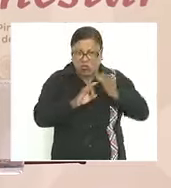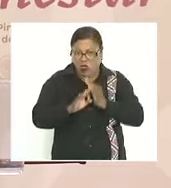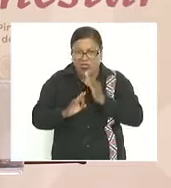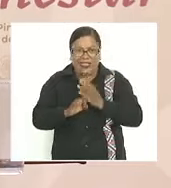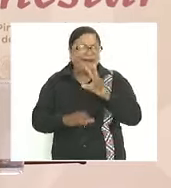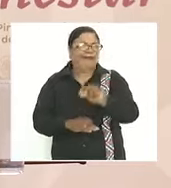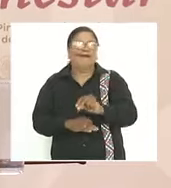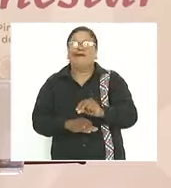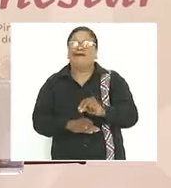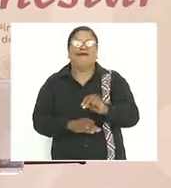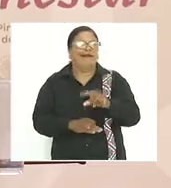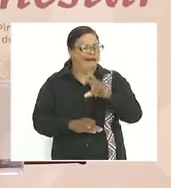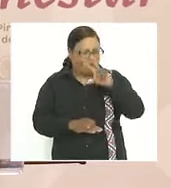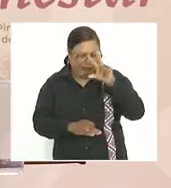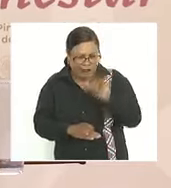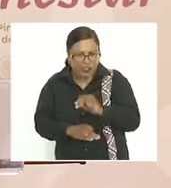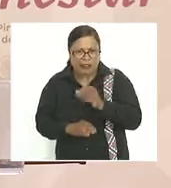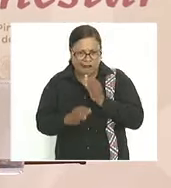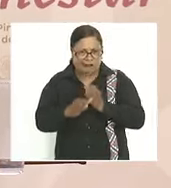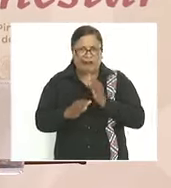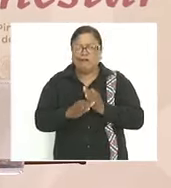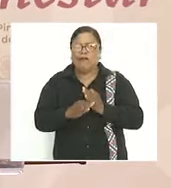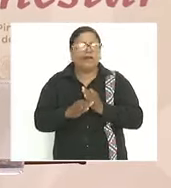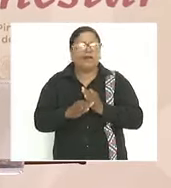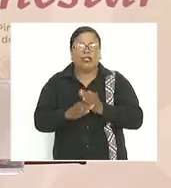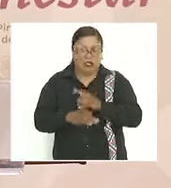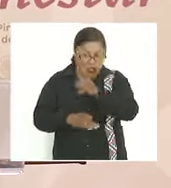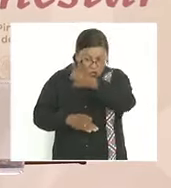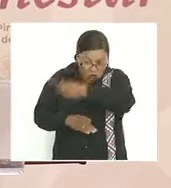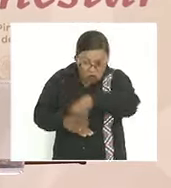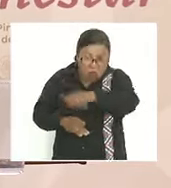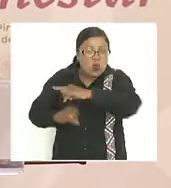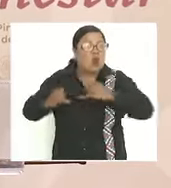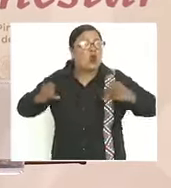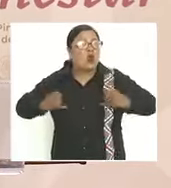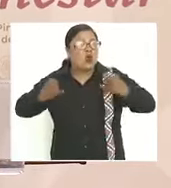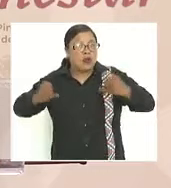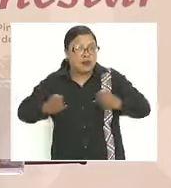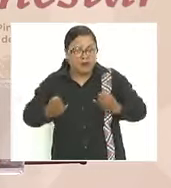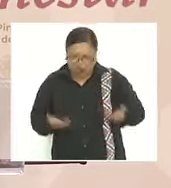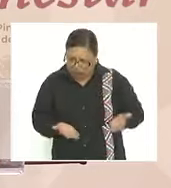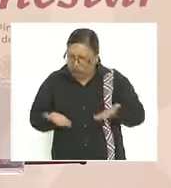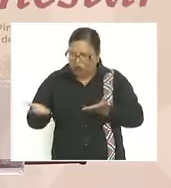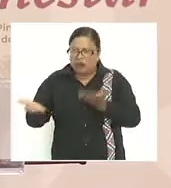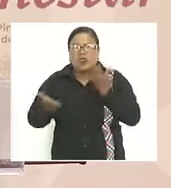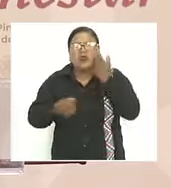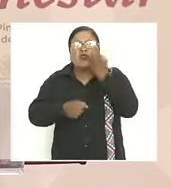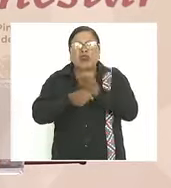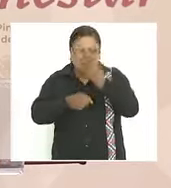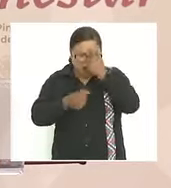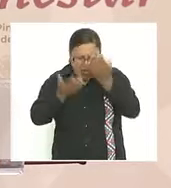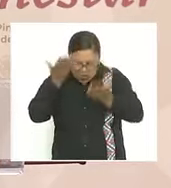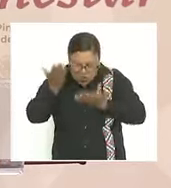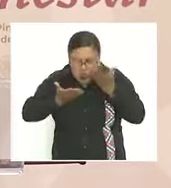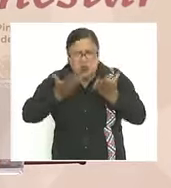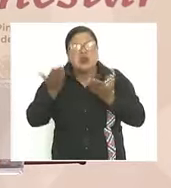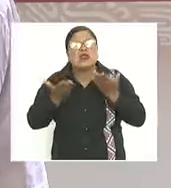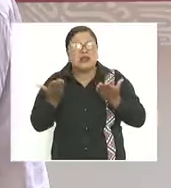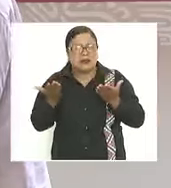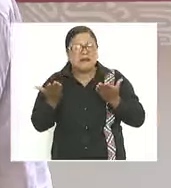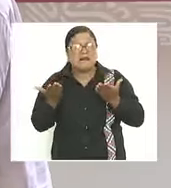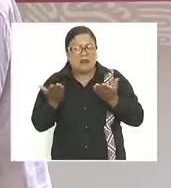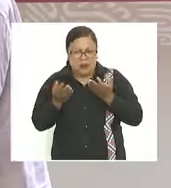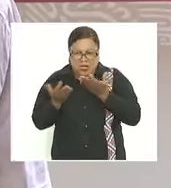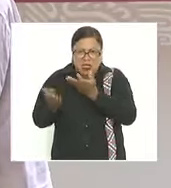ahora todos los jóvenes tienen oportunidad para el estudio tienen